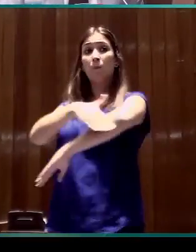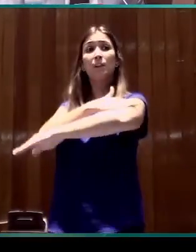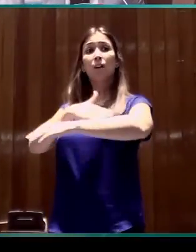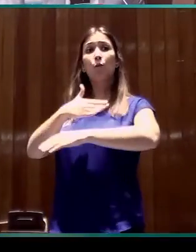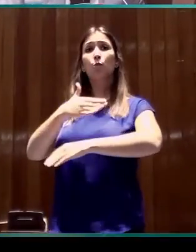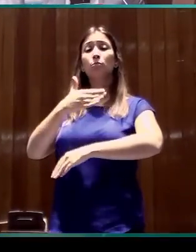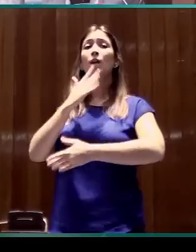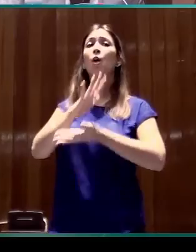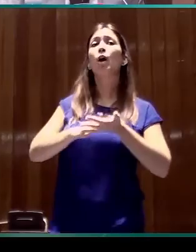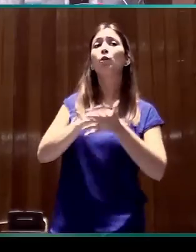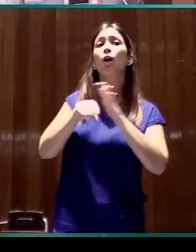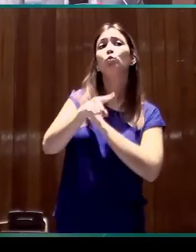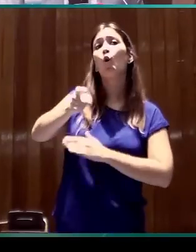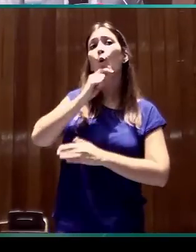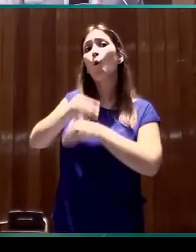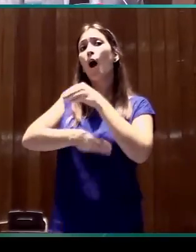con respecto a la lengua de signos.